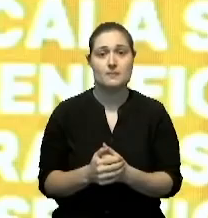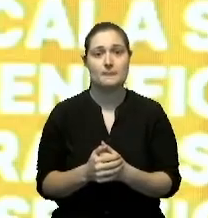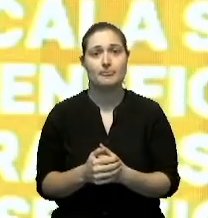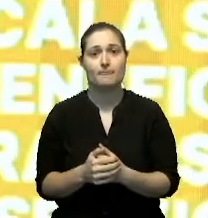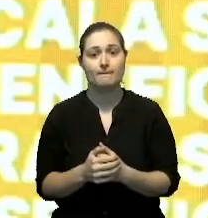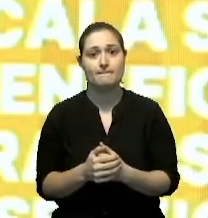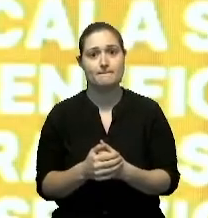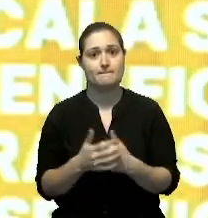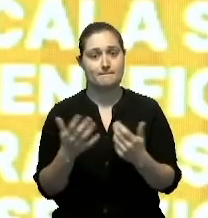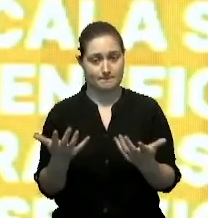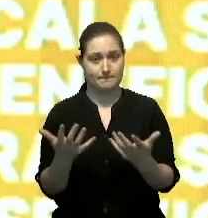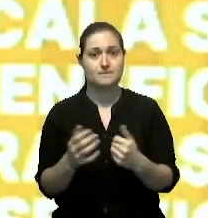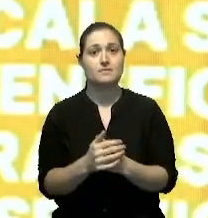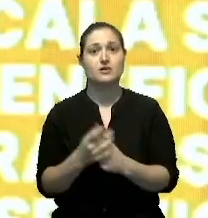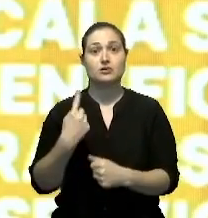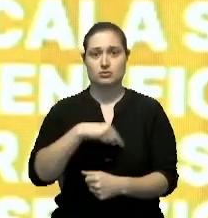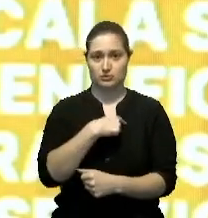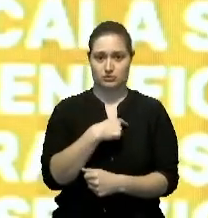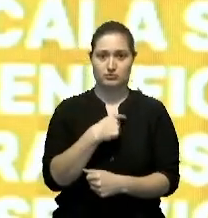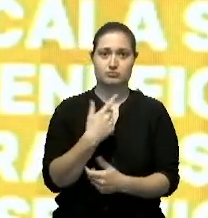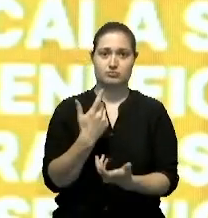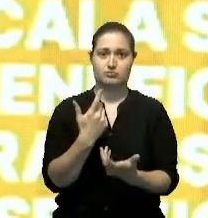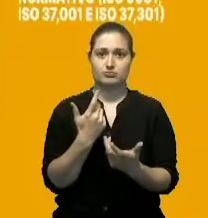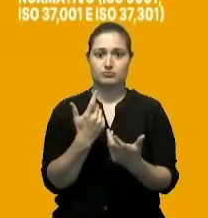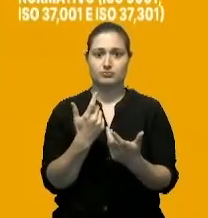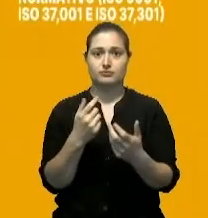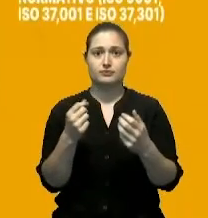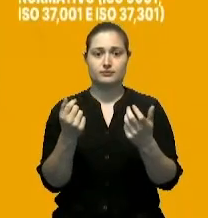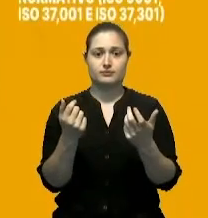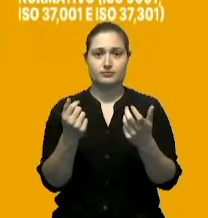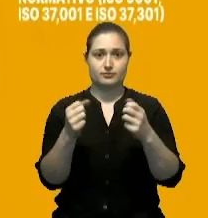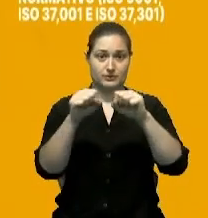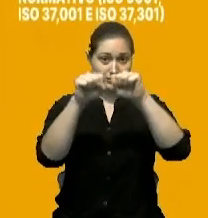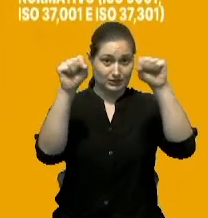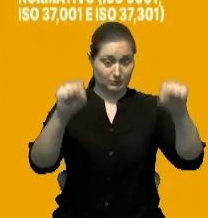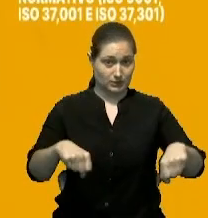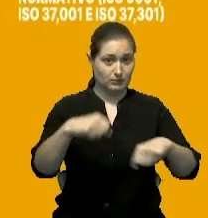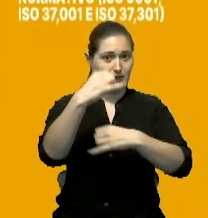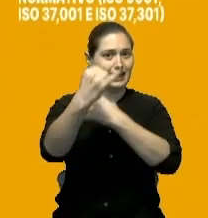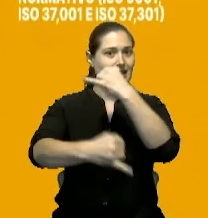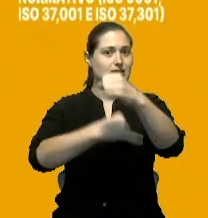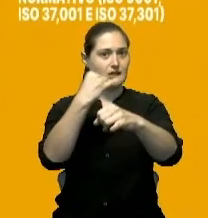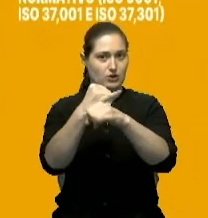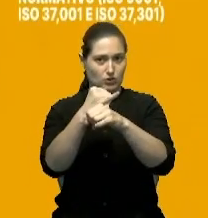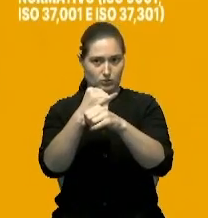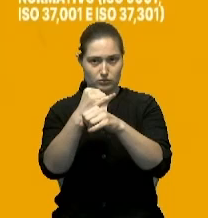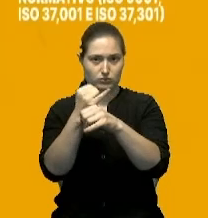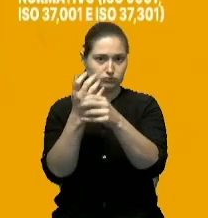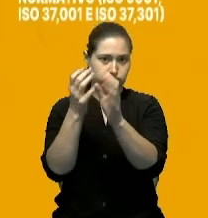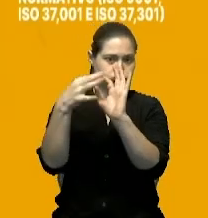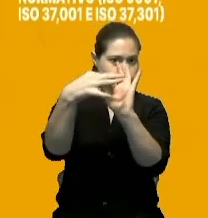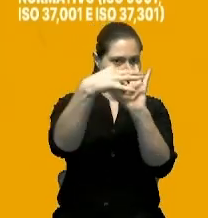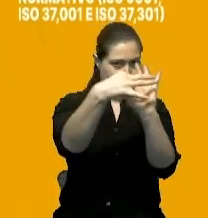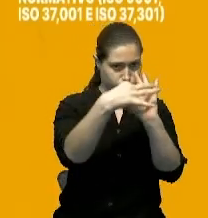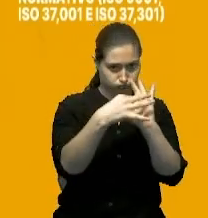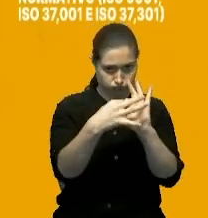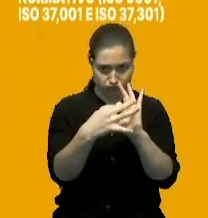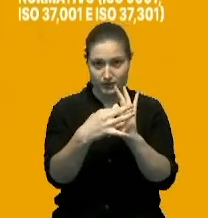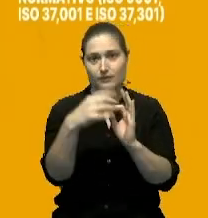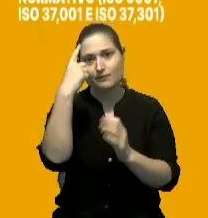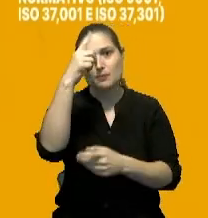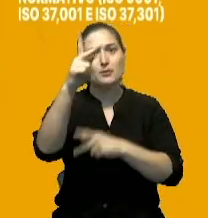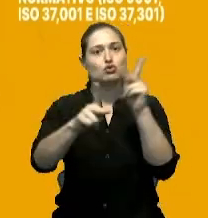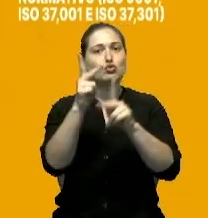a la profesionalización que habíamos hablado de nuestro sistema nuestro Ministerio de Relaciones Exteriores está la profesionalización y rotación del personal